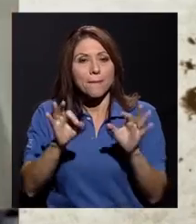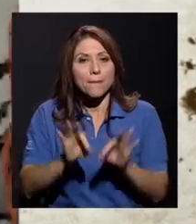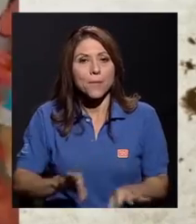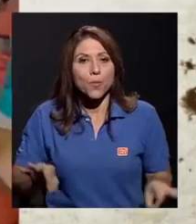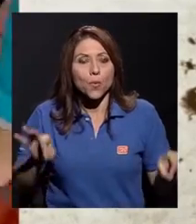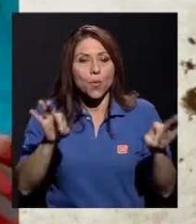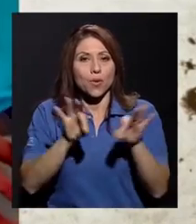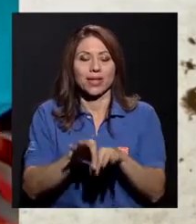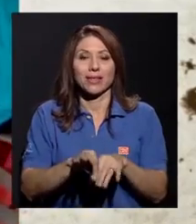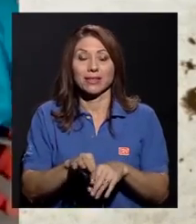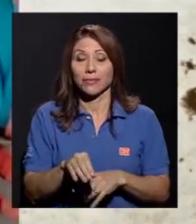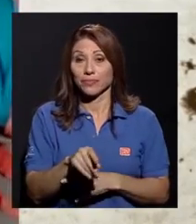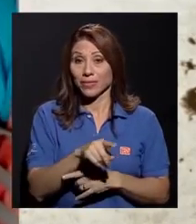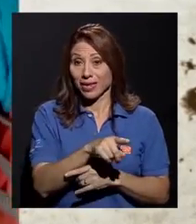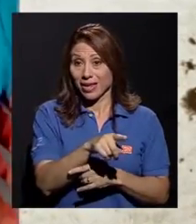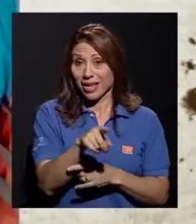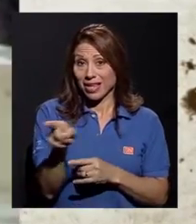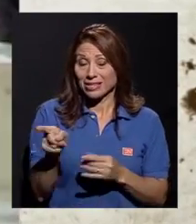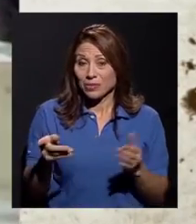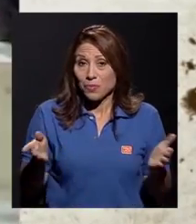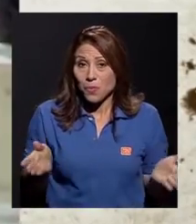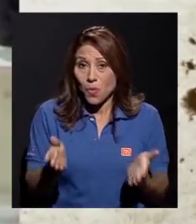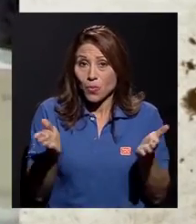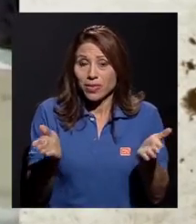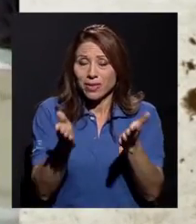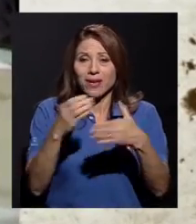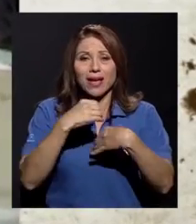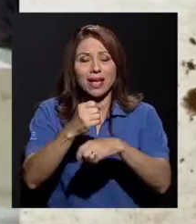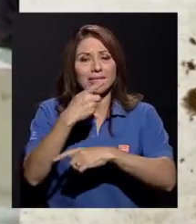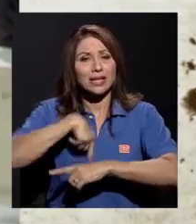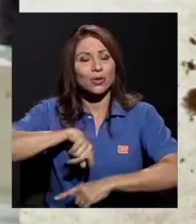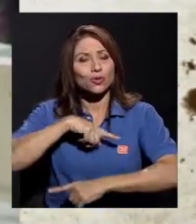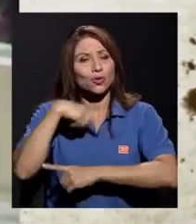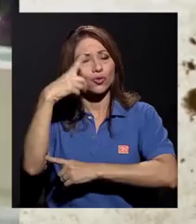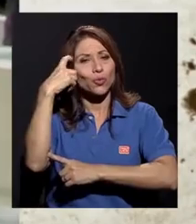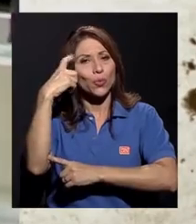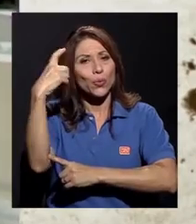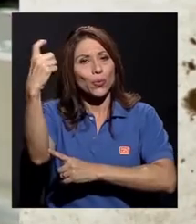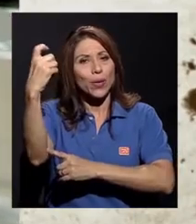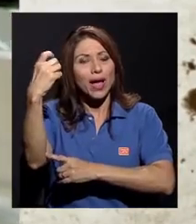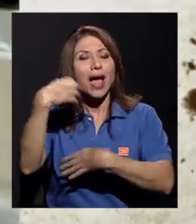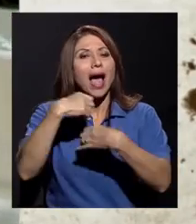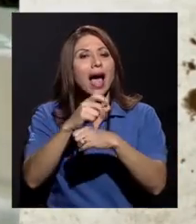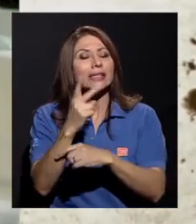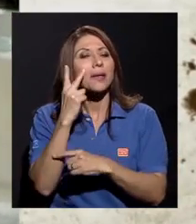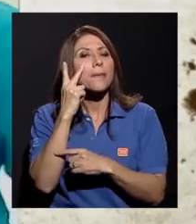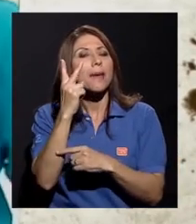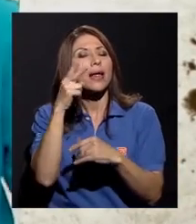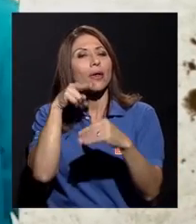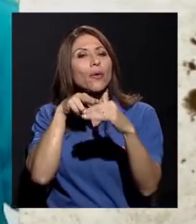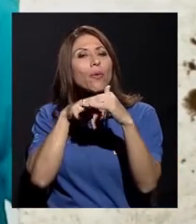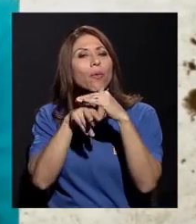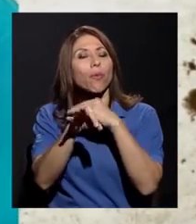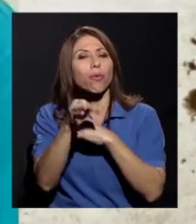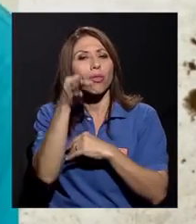Es más, es quienes nos motivan, es quienes nos hacen soñar, es quienes nos hacen ver más allá de lo que nosotros vemos normalmente,